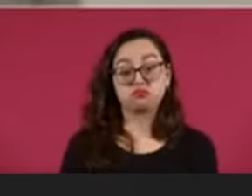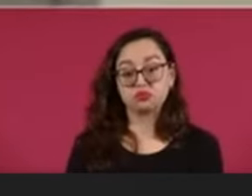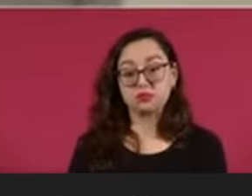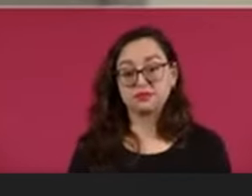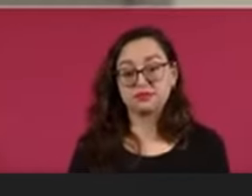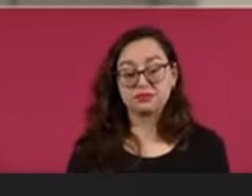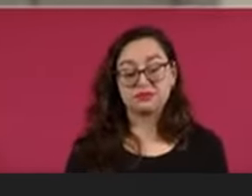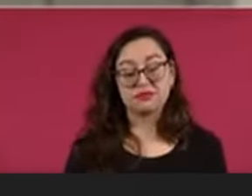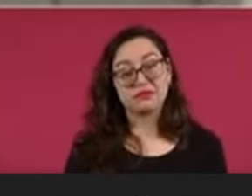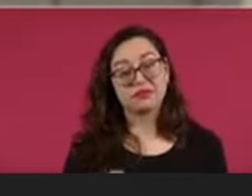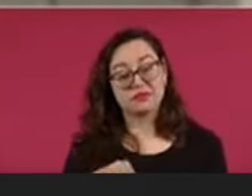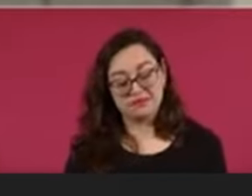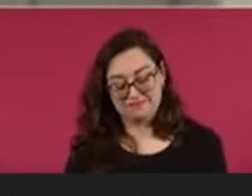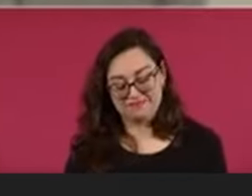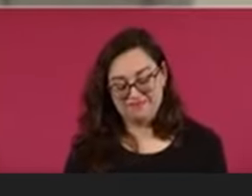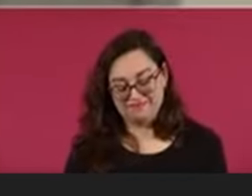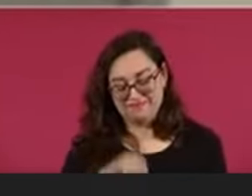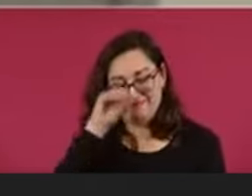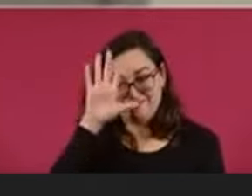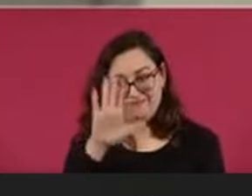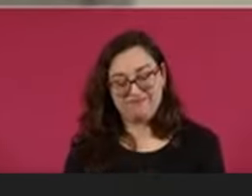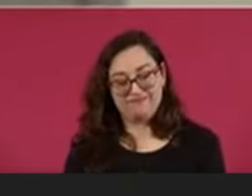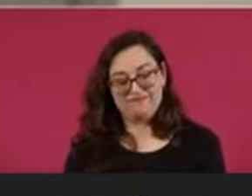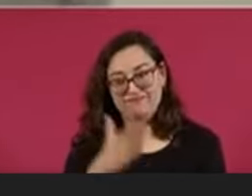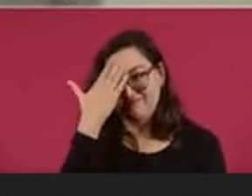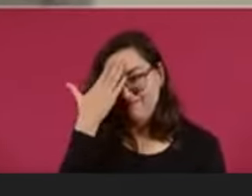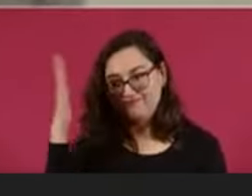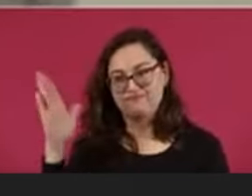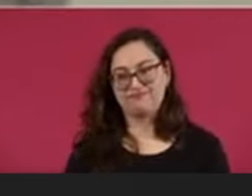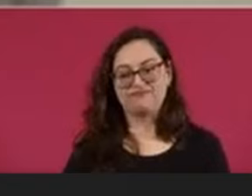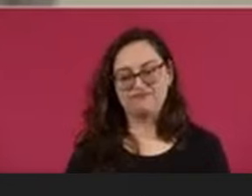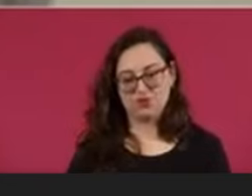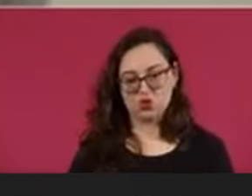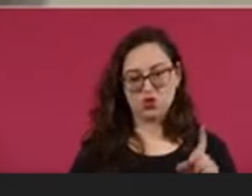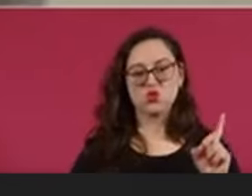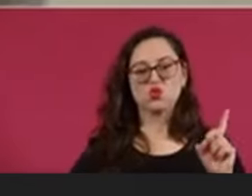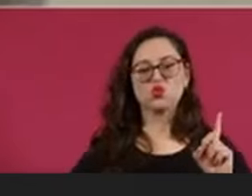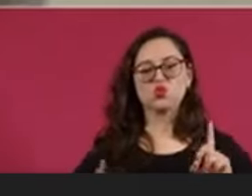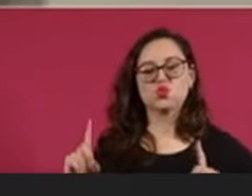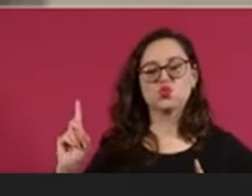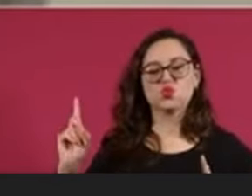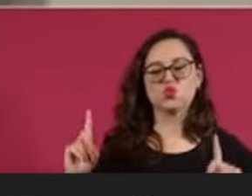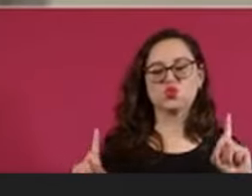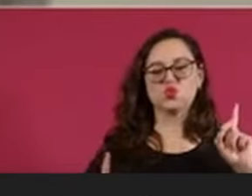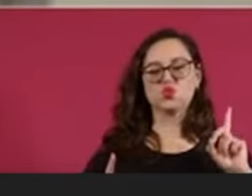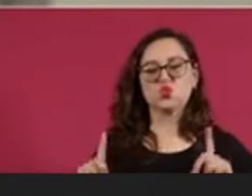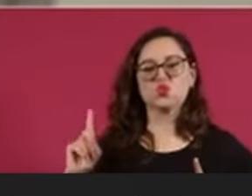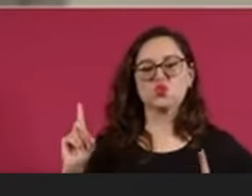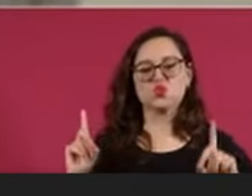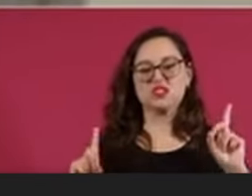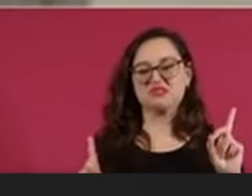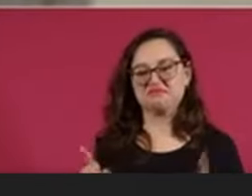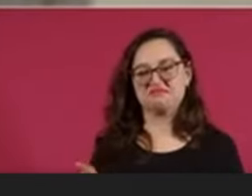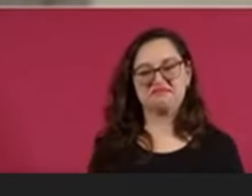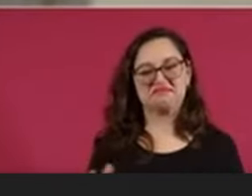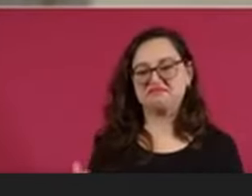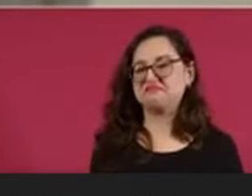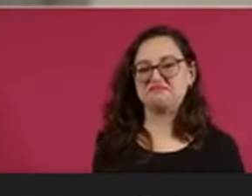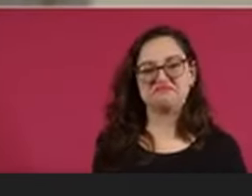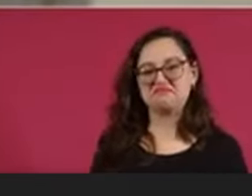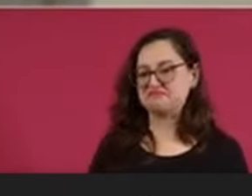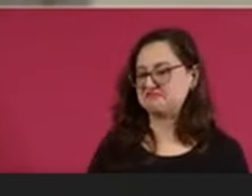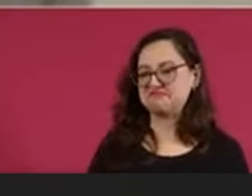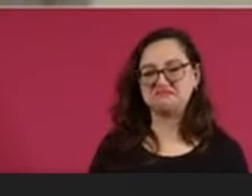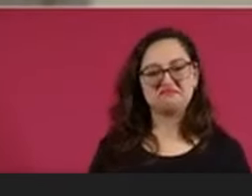quedarán para siempre la sospecha o la certidumbre de que usted no ganó en las